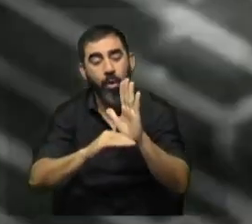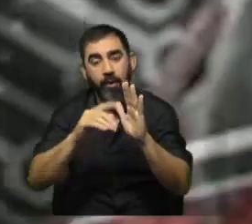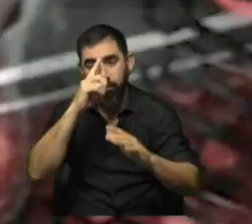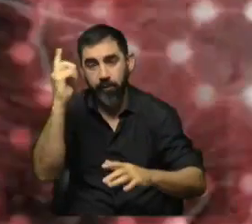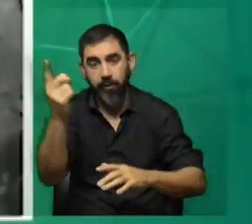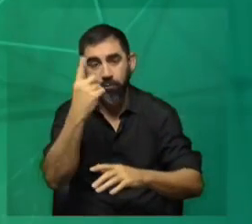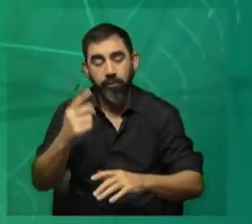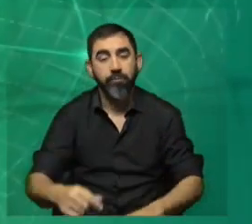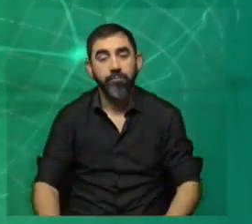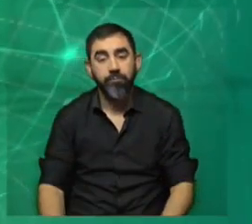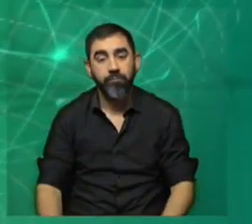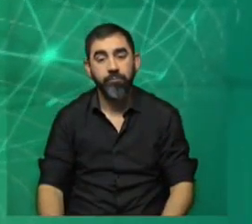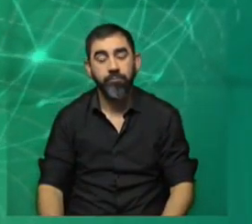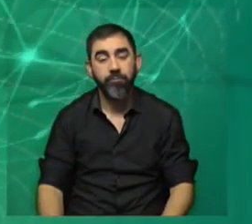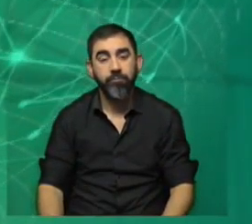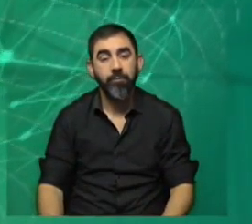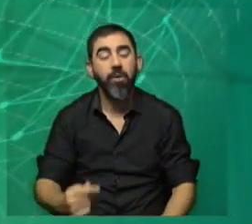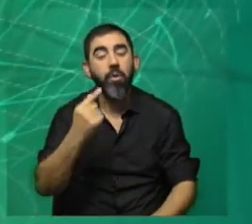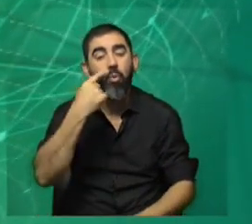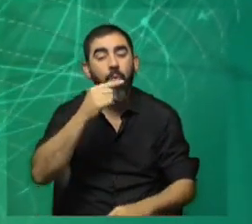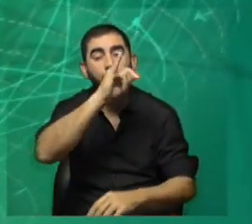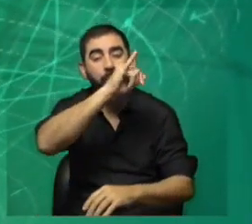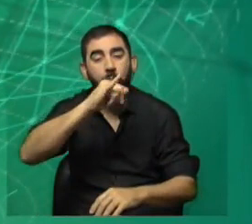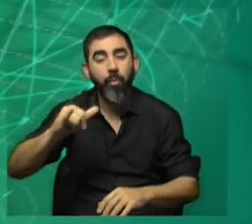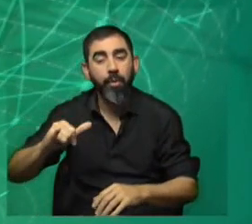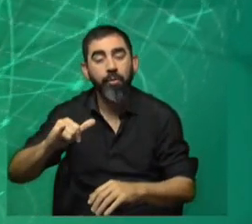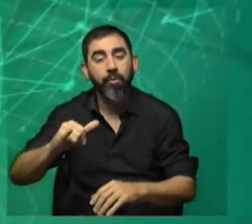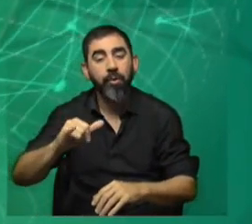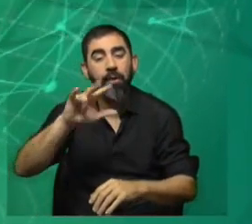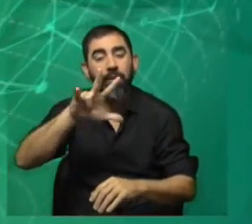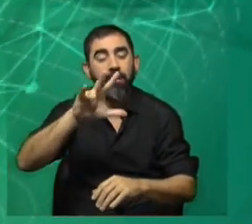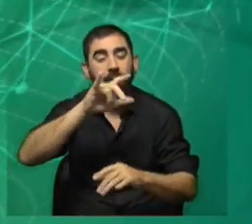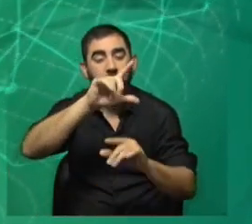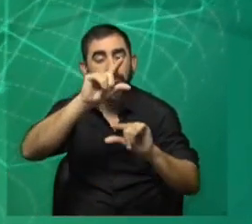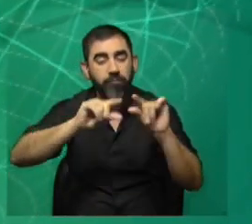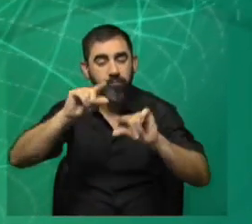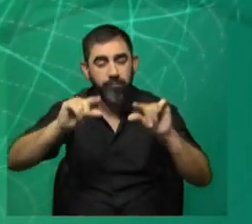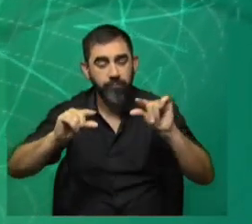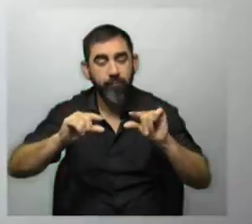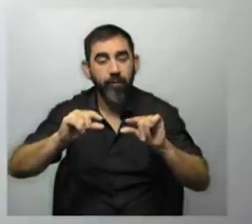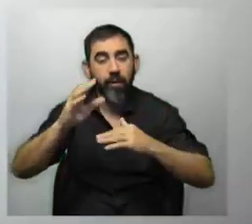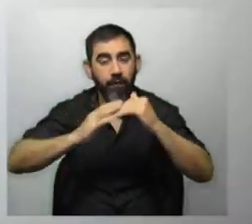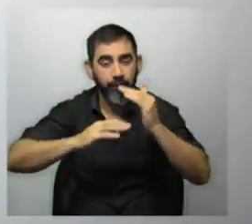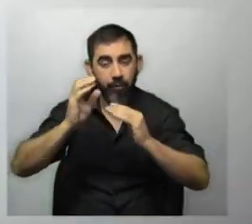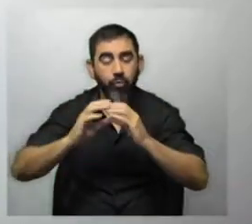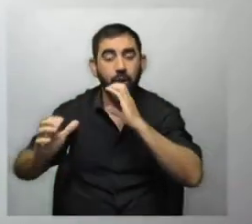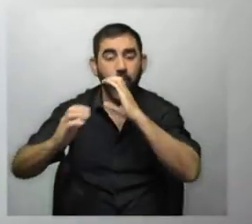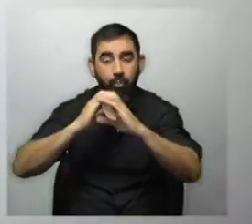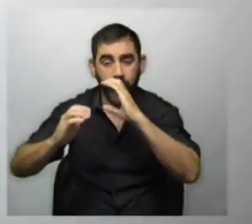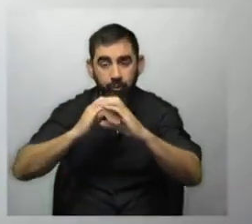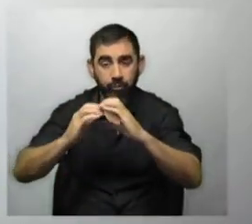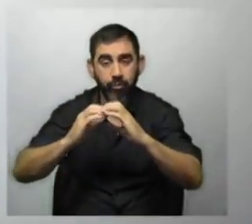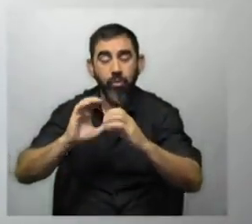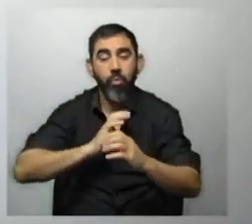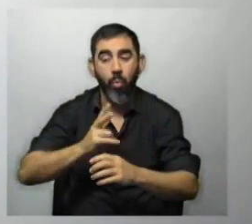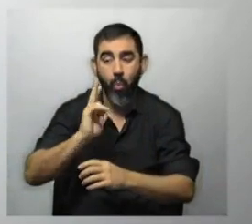internacional. El índice se basa en el promedio ponderado de tres índices normalizados, el de infraestructura de telecomunicaciones, el de